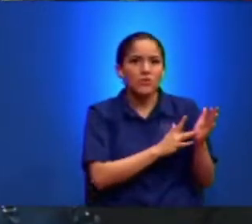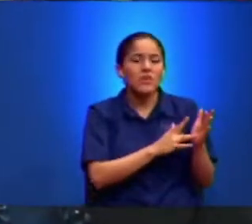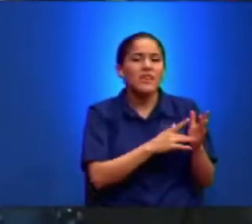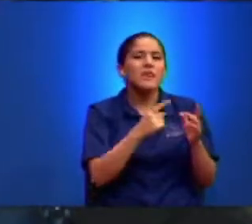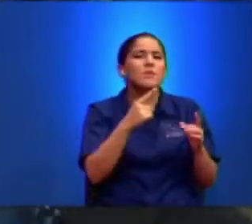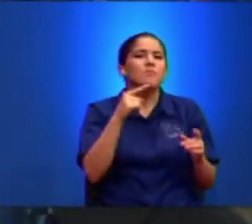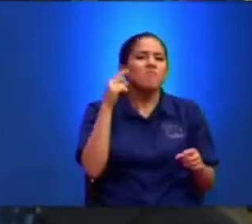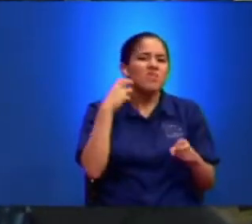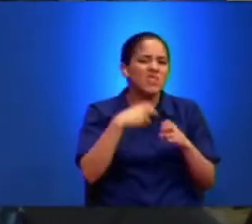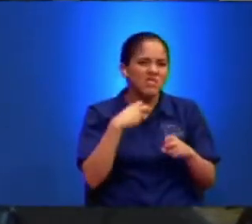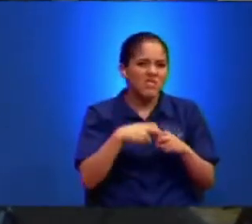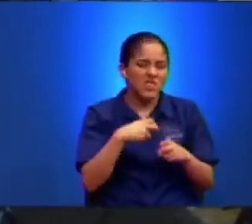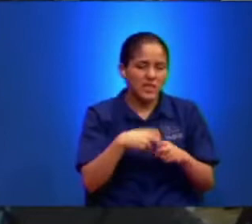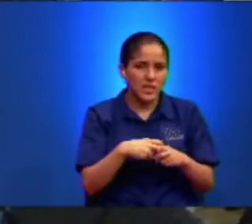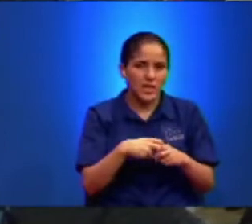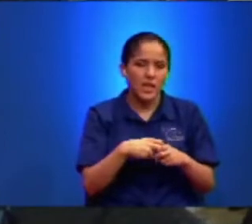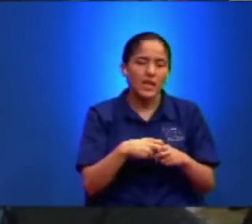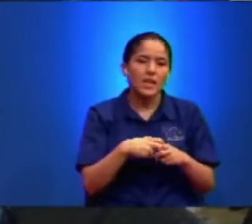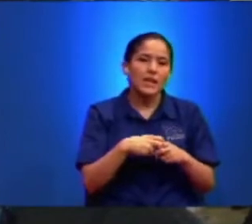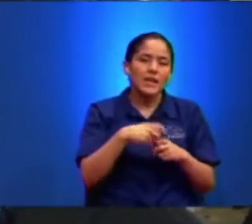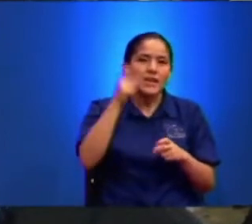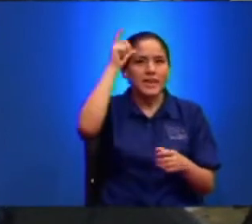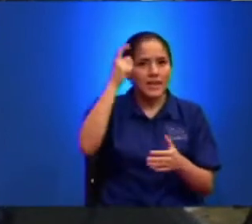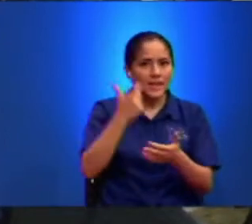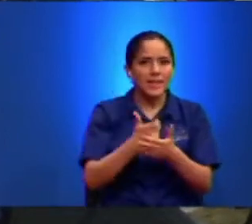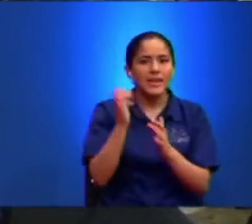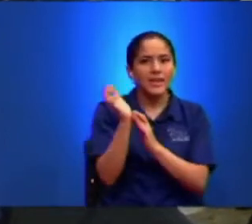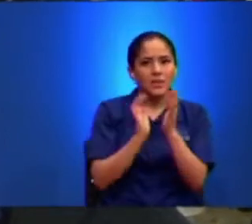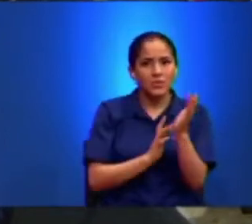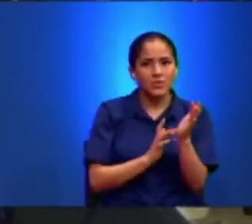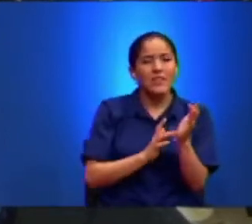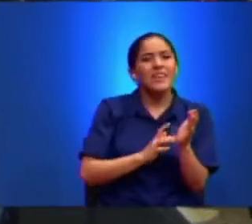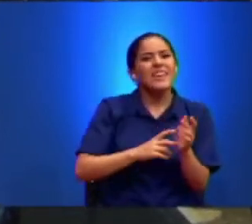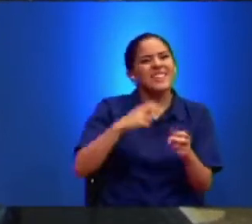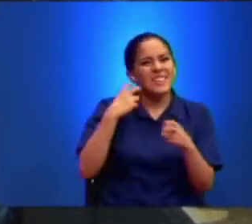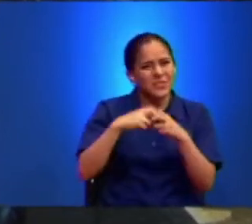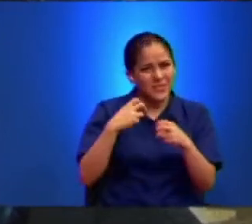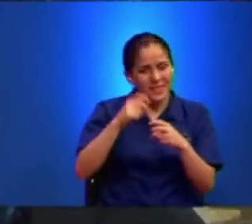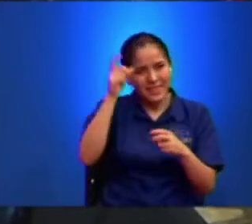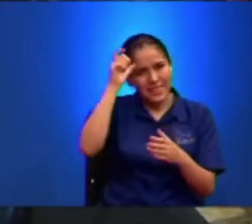Difícilmente Es Que Es Difícil Creer En Que Usted No Se Va A Morir